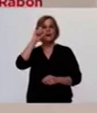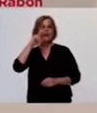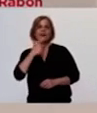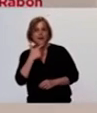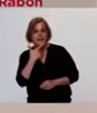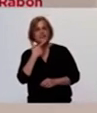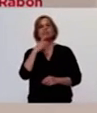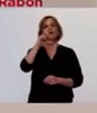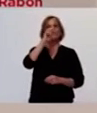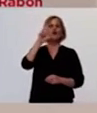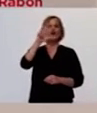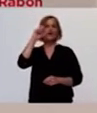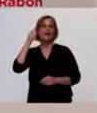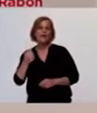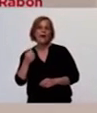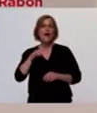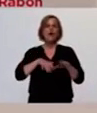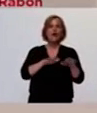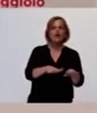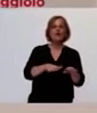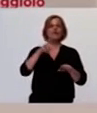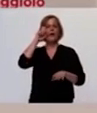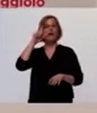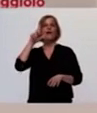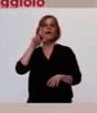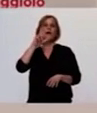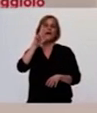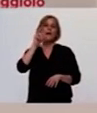Correa, Coronda, El Rabón,